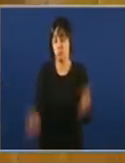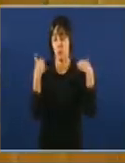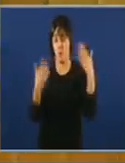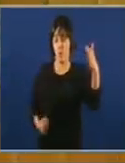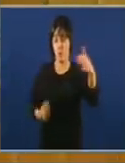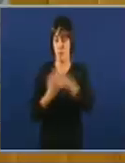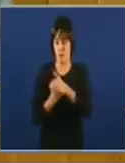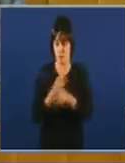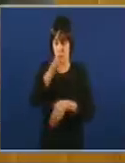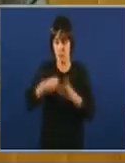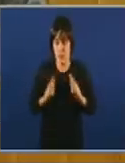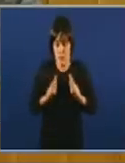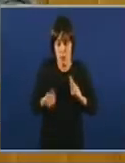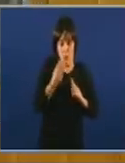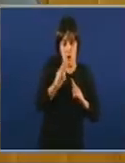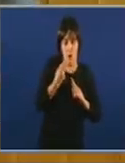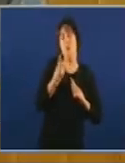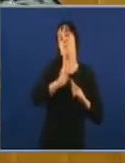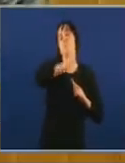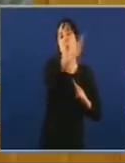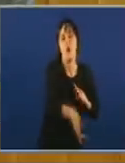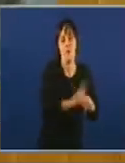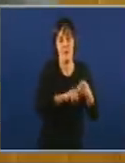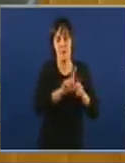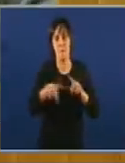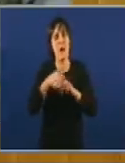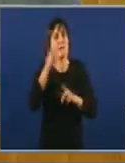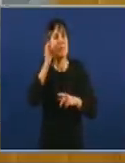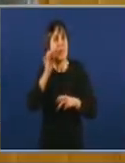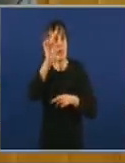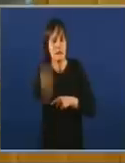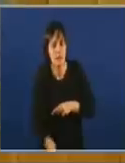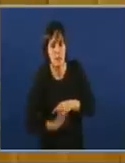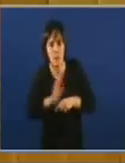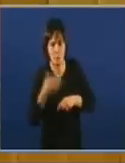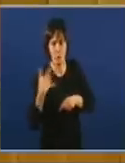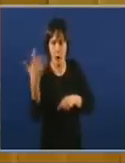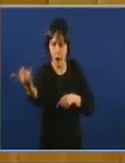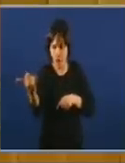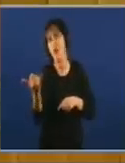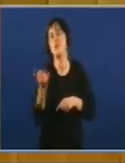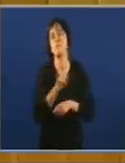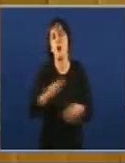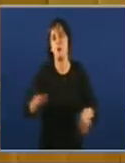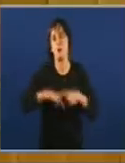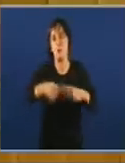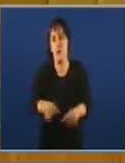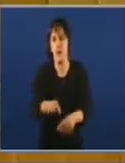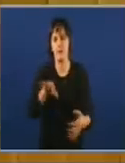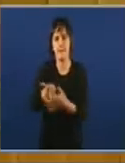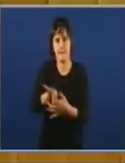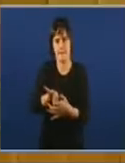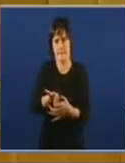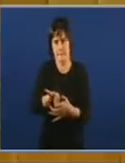droga estaba a facer estrago neste país, e o SIDA teño amigos e mesmos parentes das asinacións en que tamén víctimas do SIDA na época que vosted tiñe